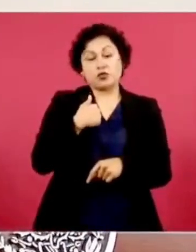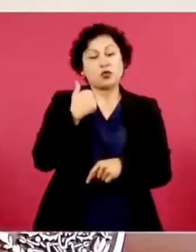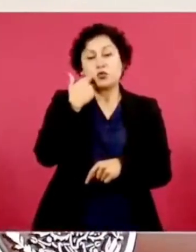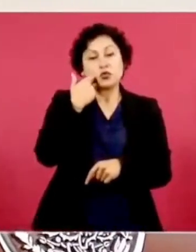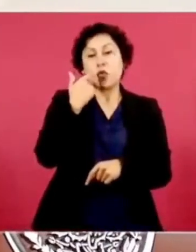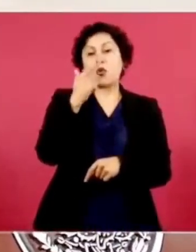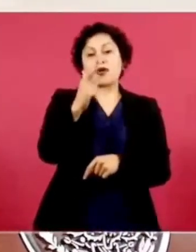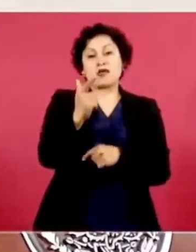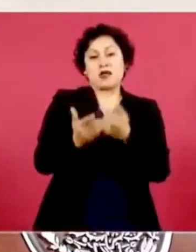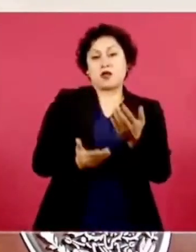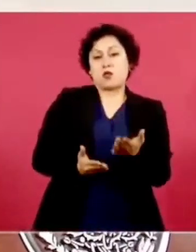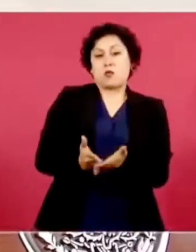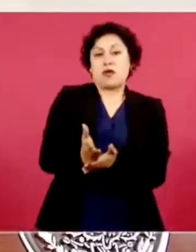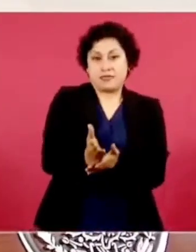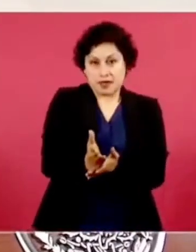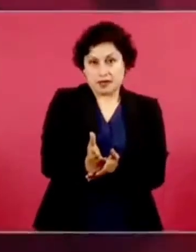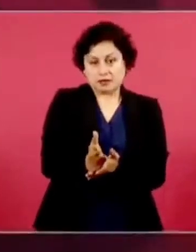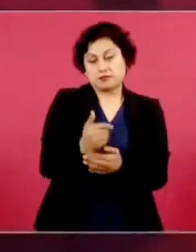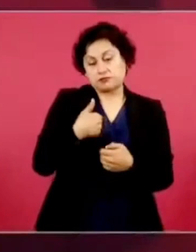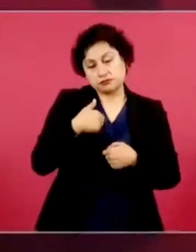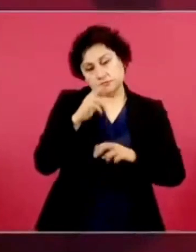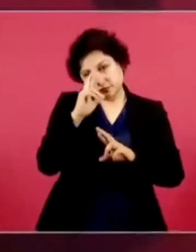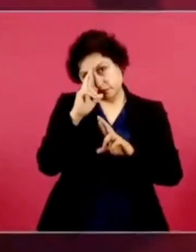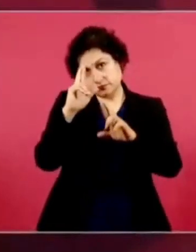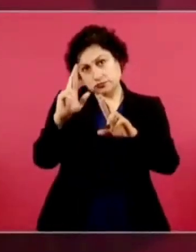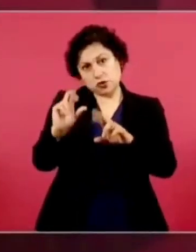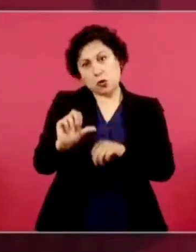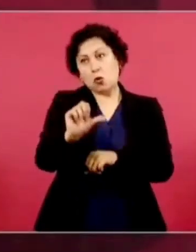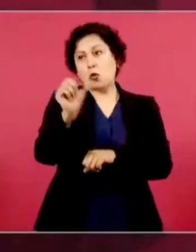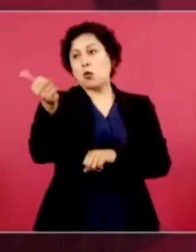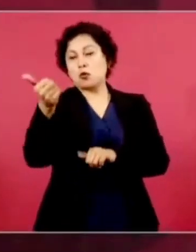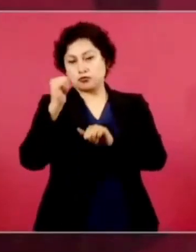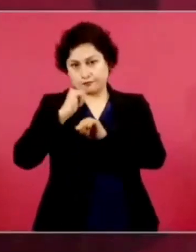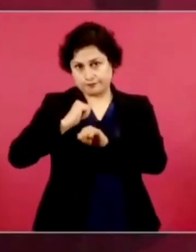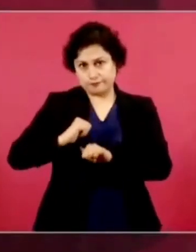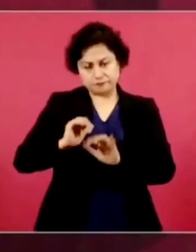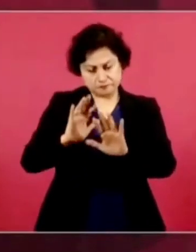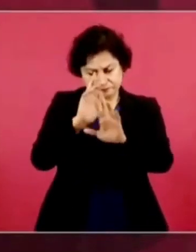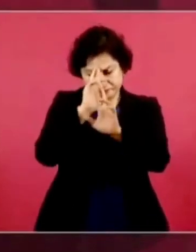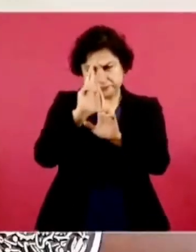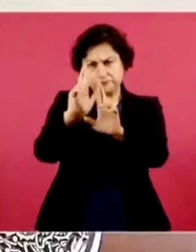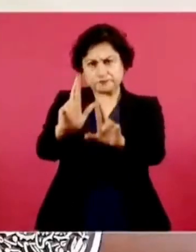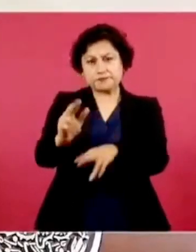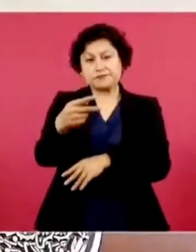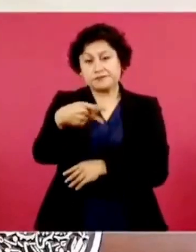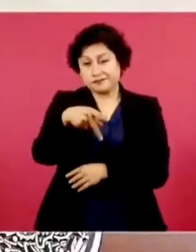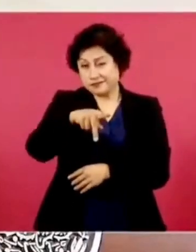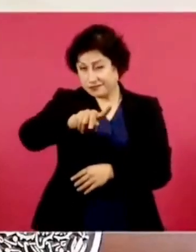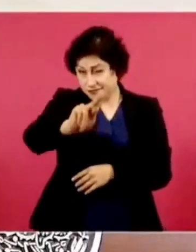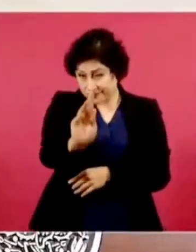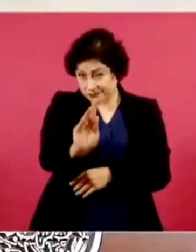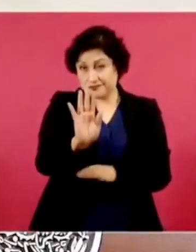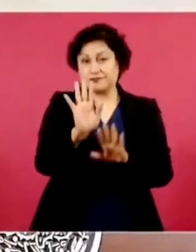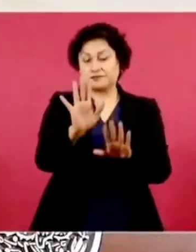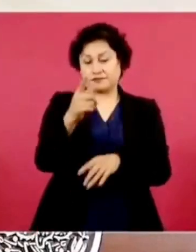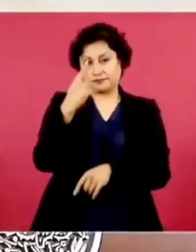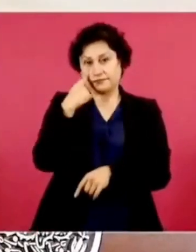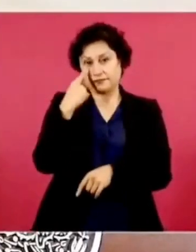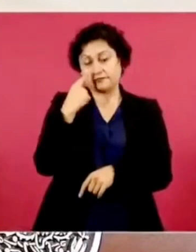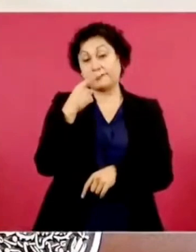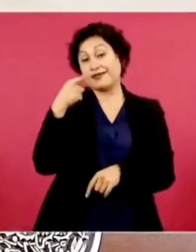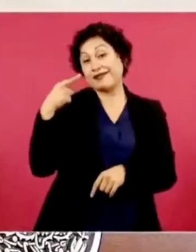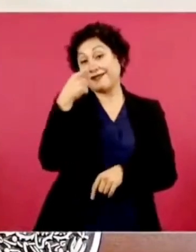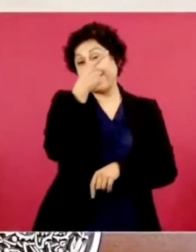pero han habido de parte de presidentes de Estados Unidos